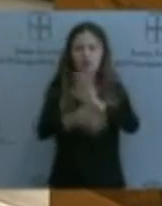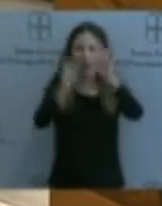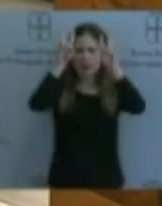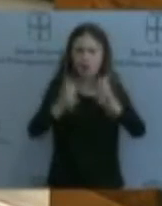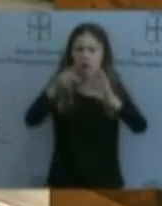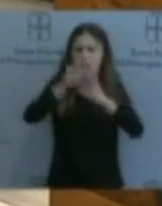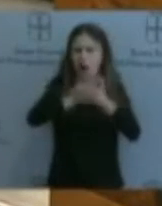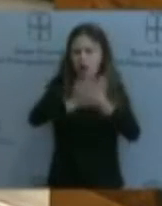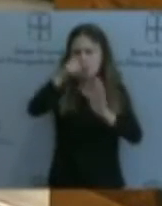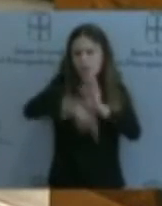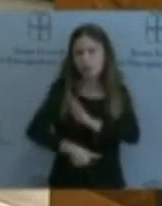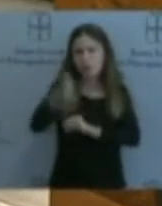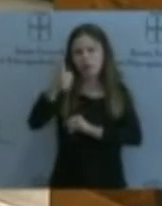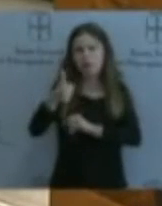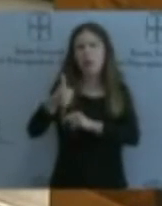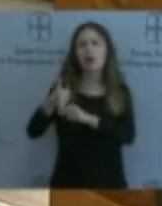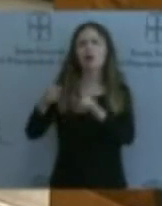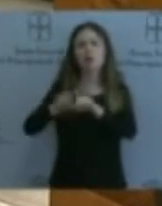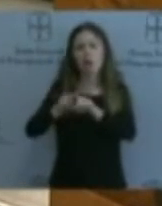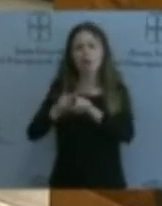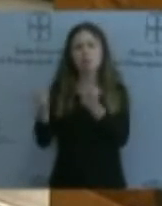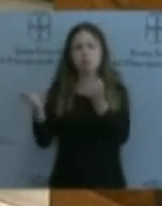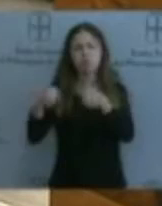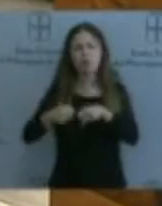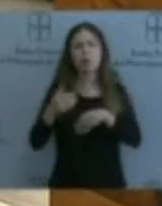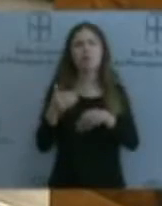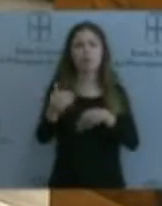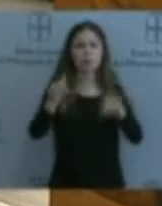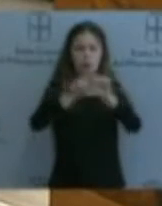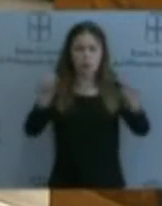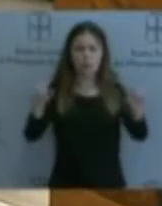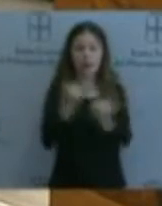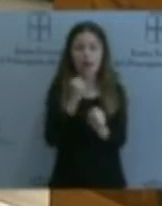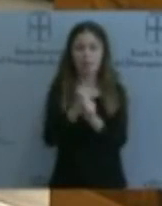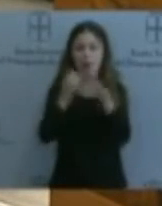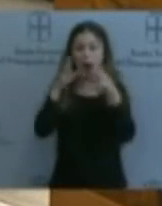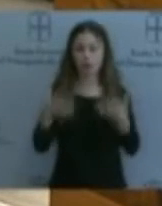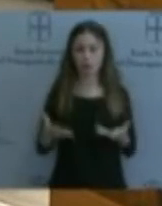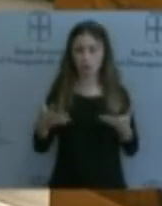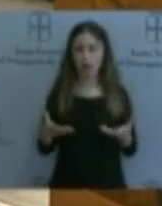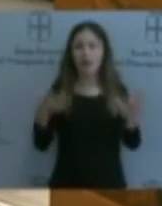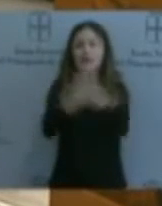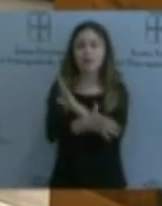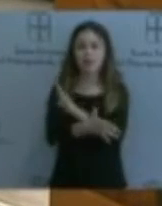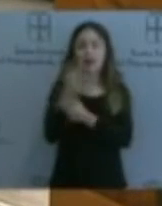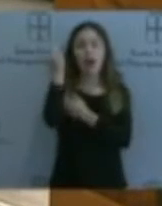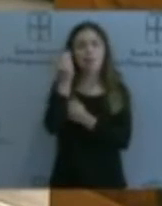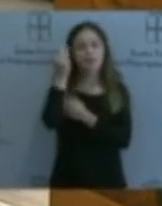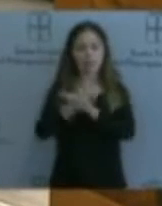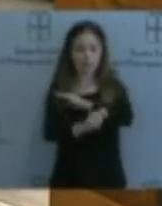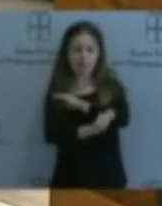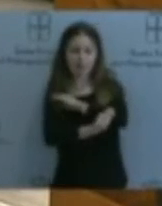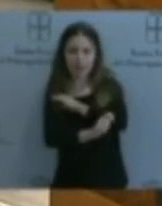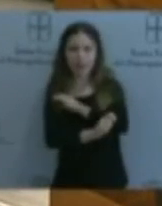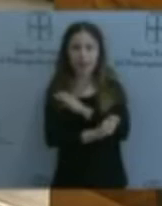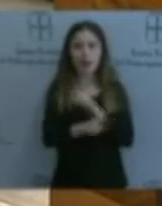gran preocupación por el futuro de la compañía y el empleo actual. Consideramos estratégica, como no puede ser de otra manera, la empresa en relación con el